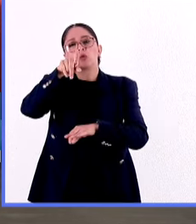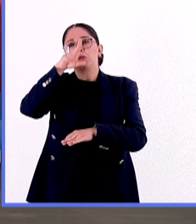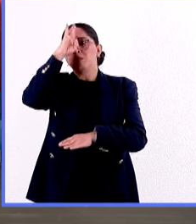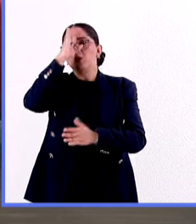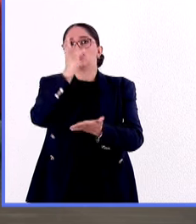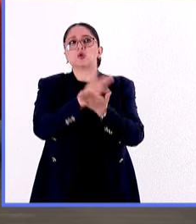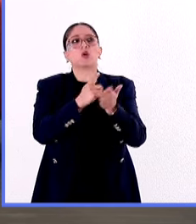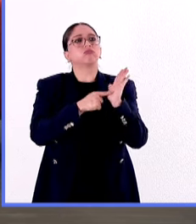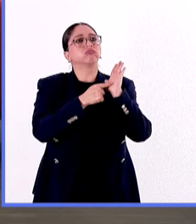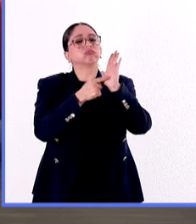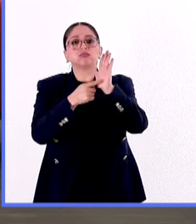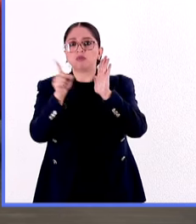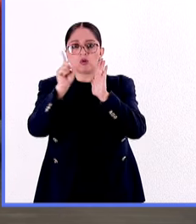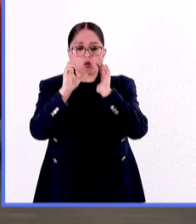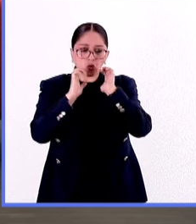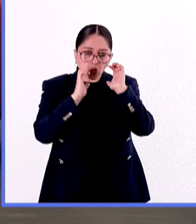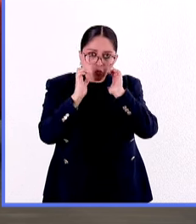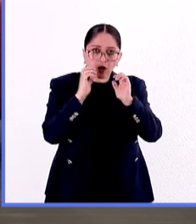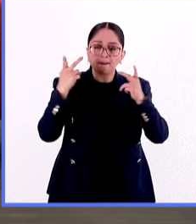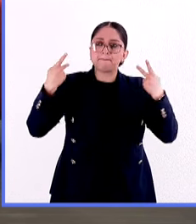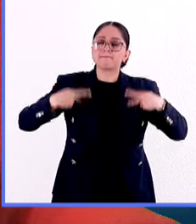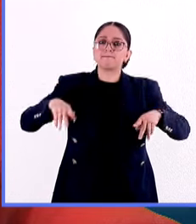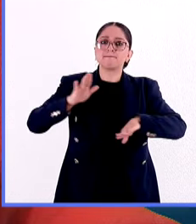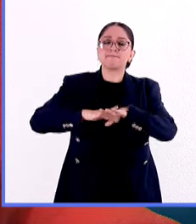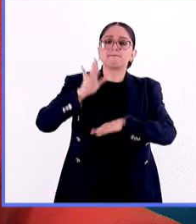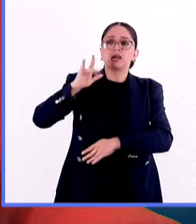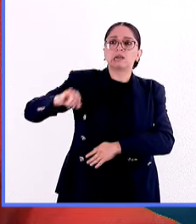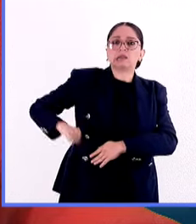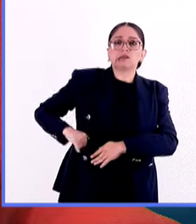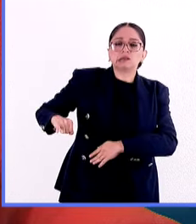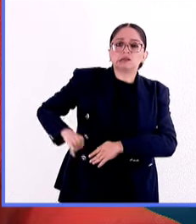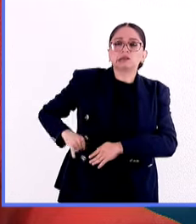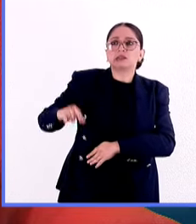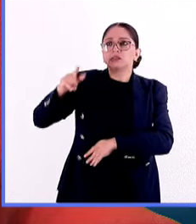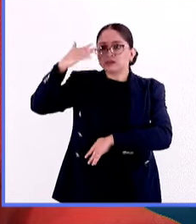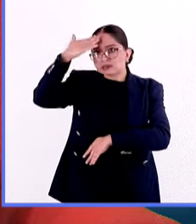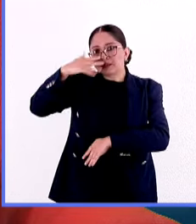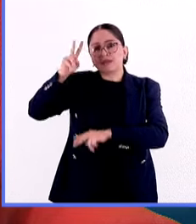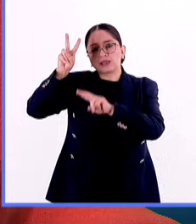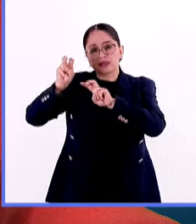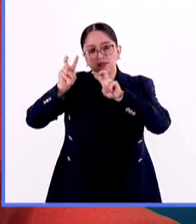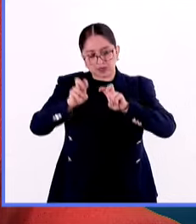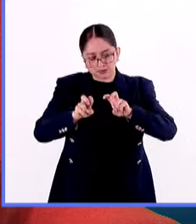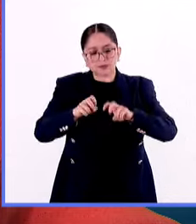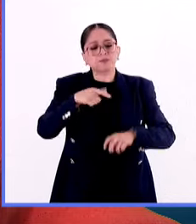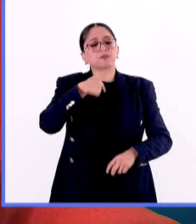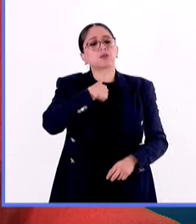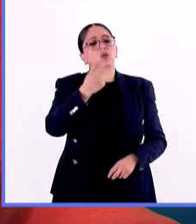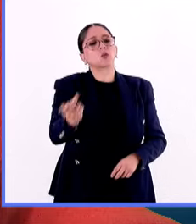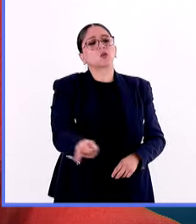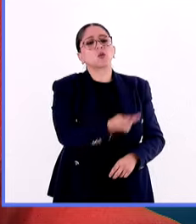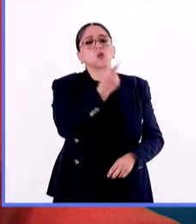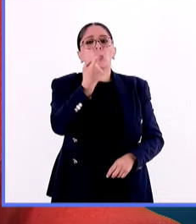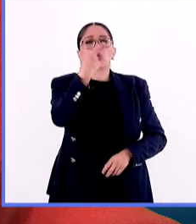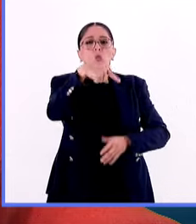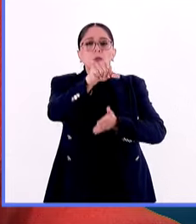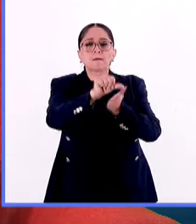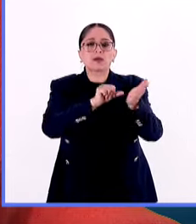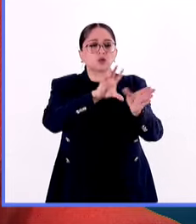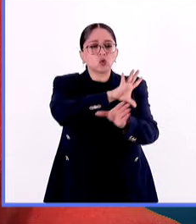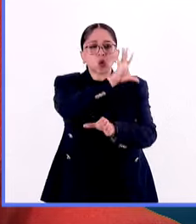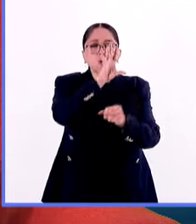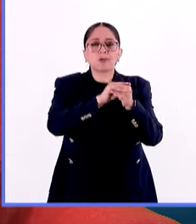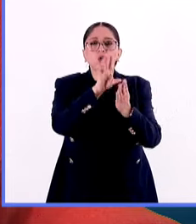sino a comunicar, atraer nuevos públicos para involucrarnos en estos temas. Cuéntanos por qué dedicar un mes completito a la